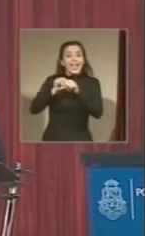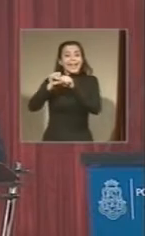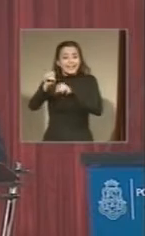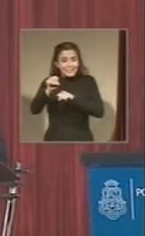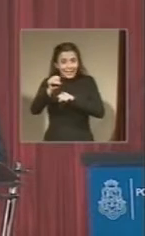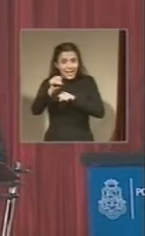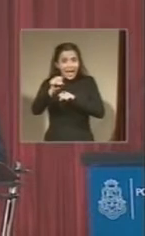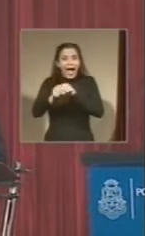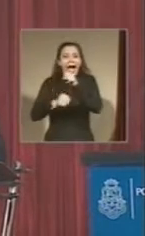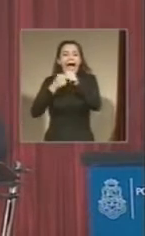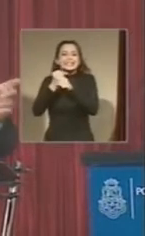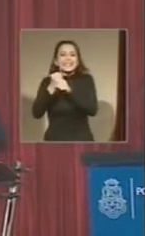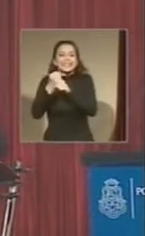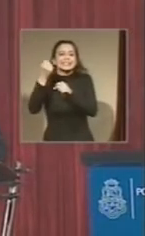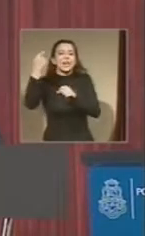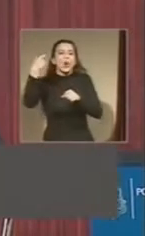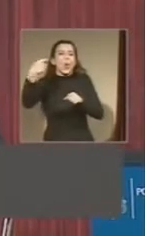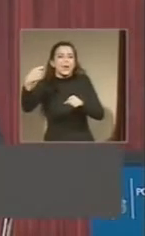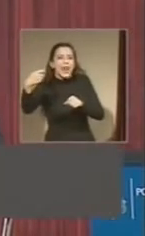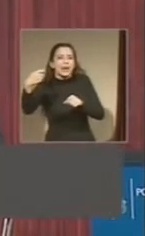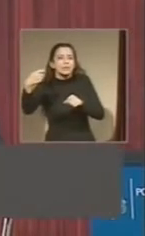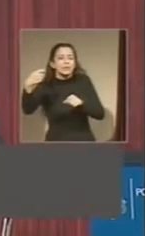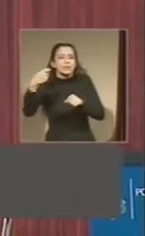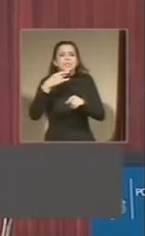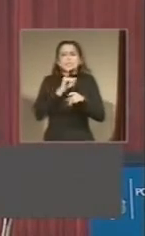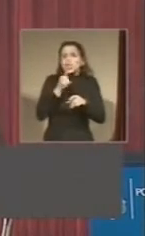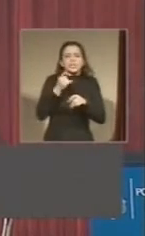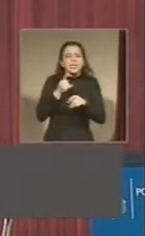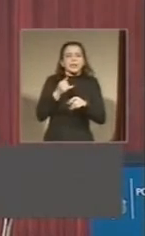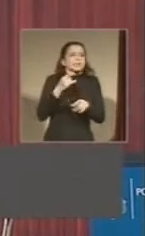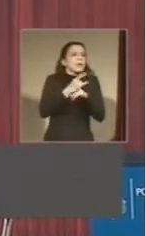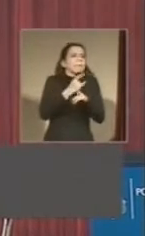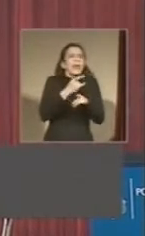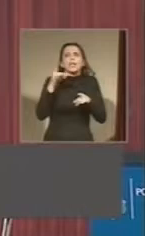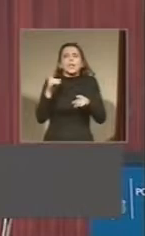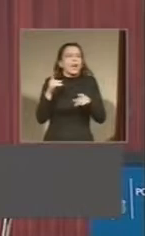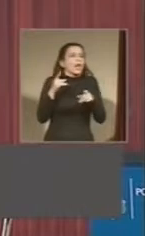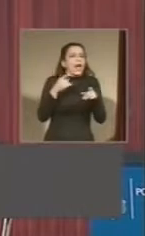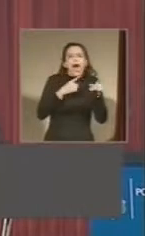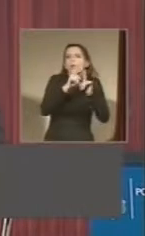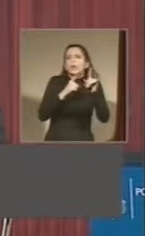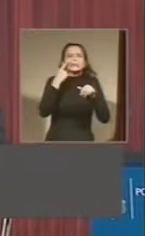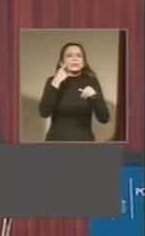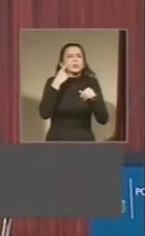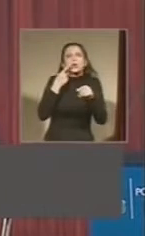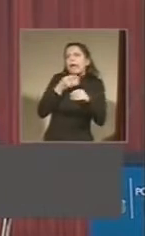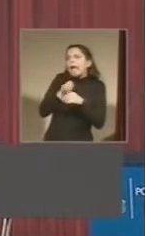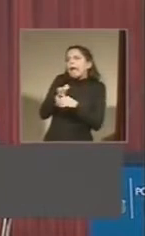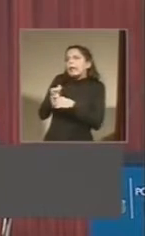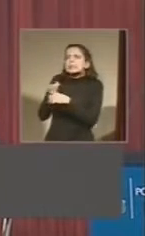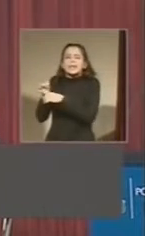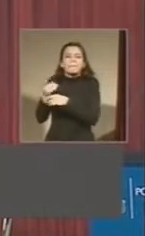capacitarlo y nutrirlo. No puede andar peregrinando por un montón de institutos que son siempre cuevas de algún amigo de algún ministro que termina dándole puntos.